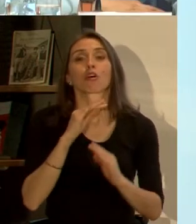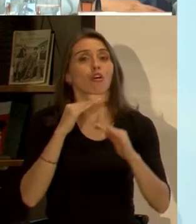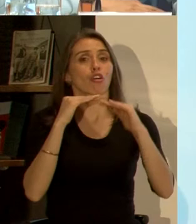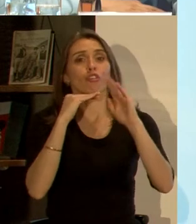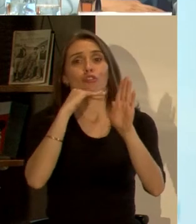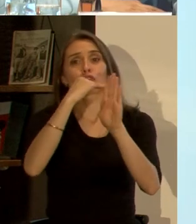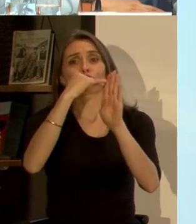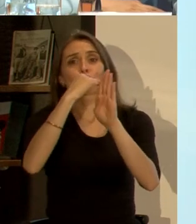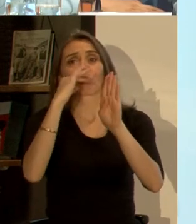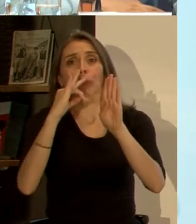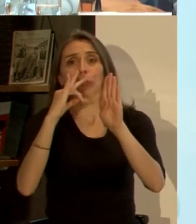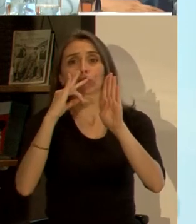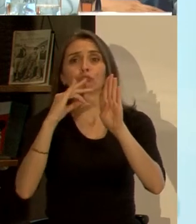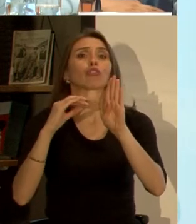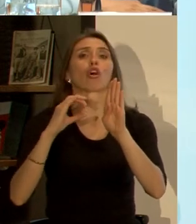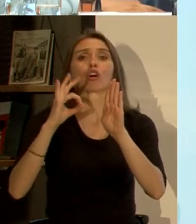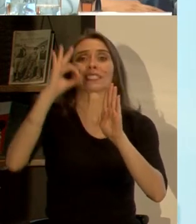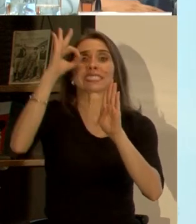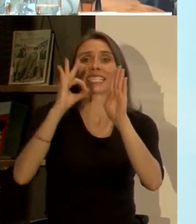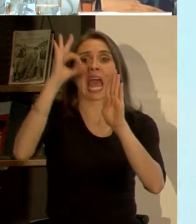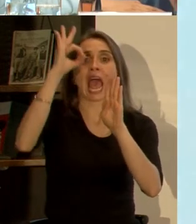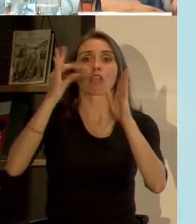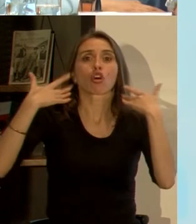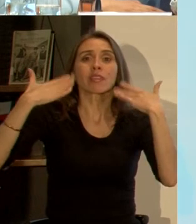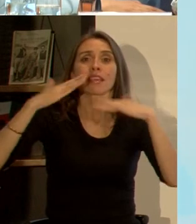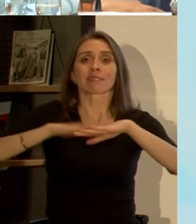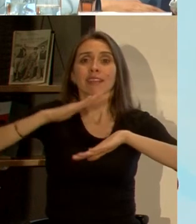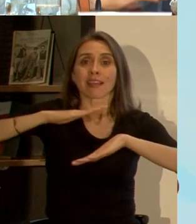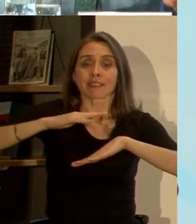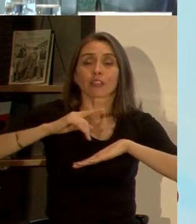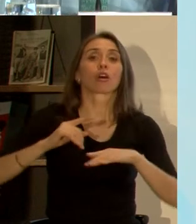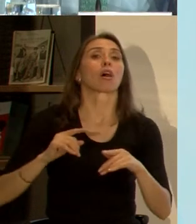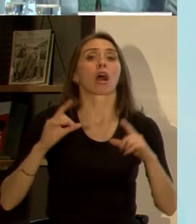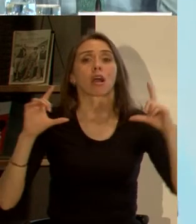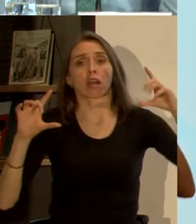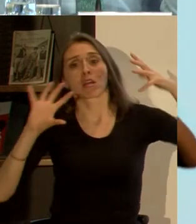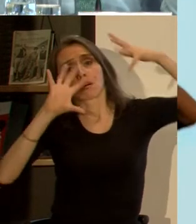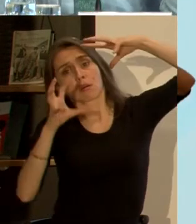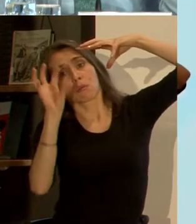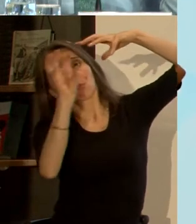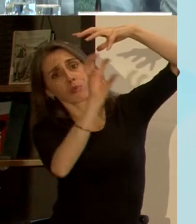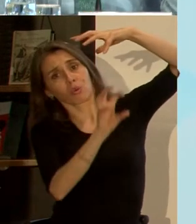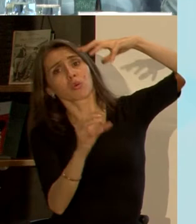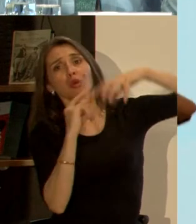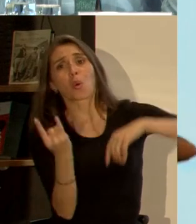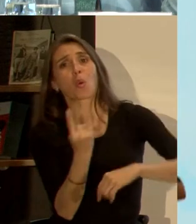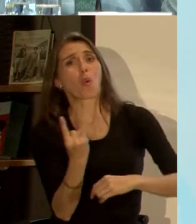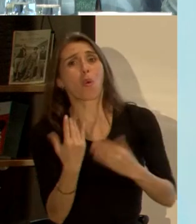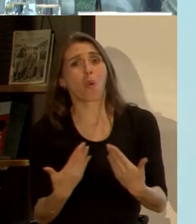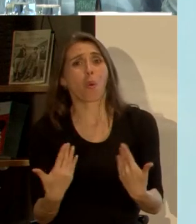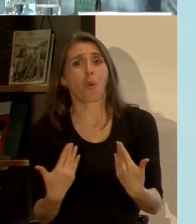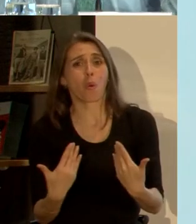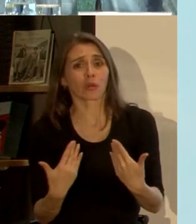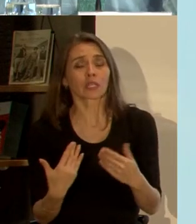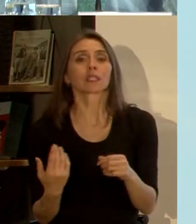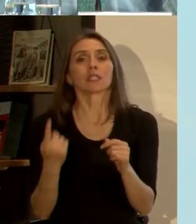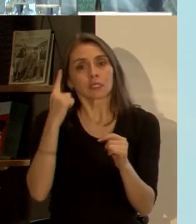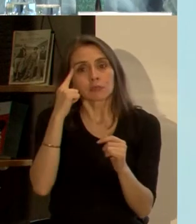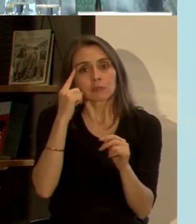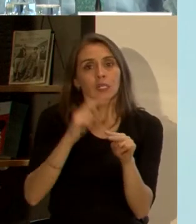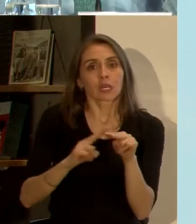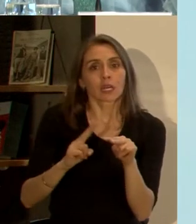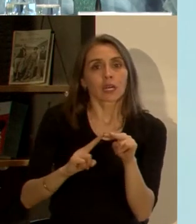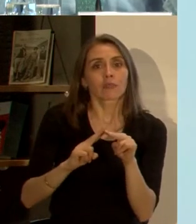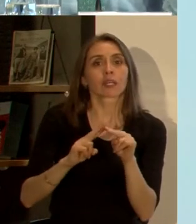de 2 grados centígrados. Tenemos una serie de áreas urgentes. Por supuesto, todos estamos trabajando hacia la construcción de